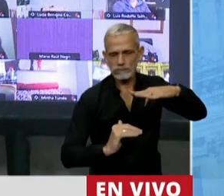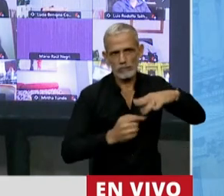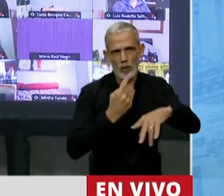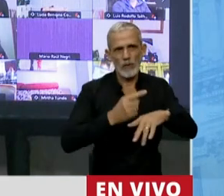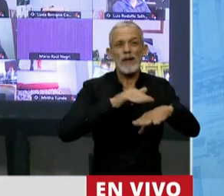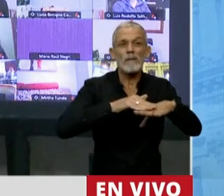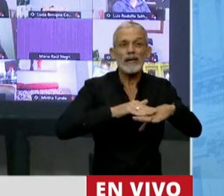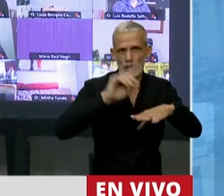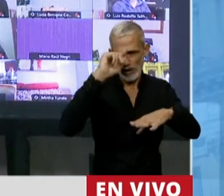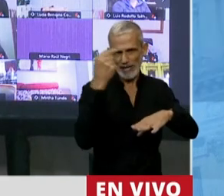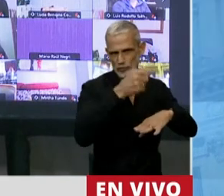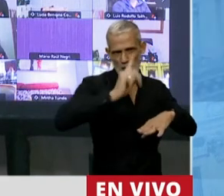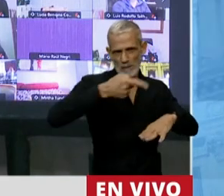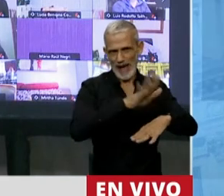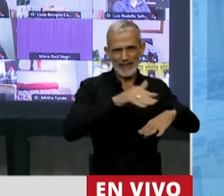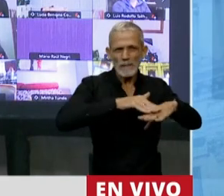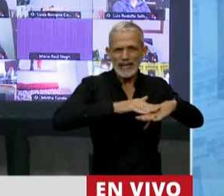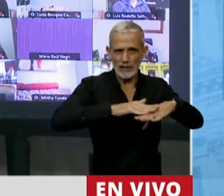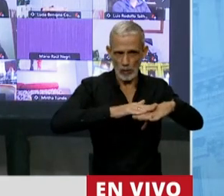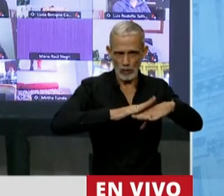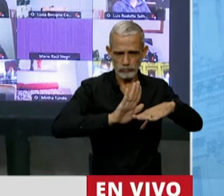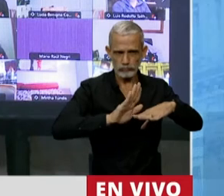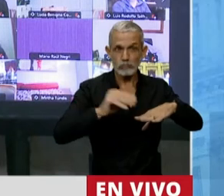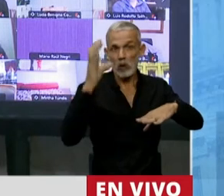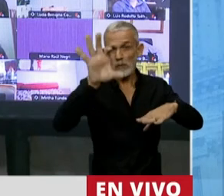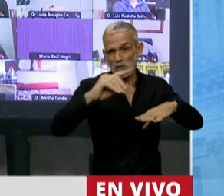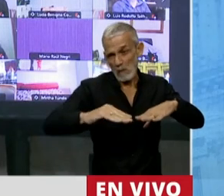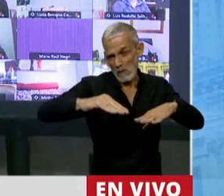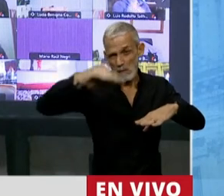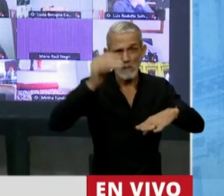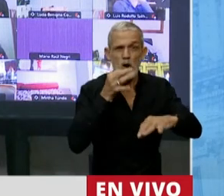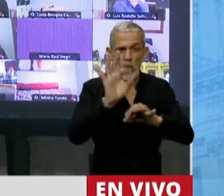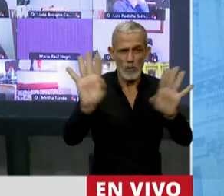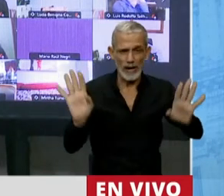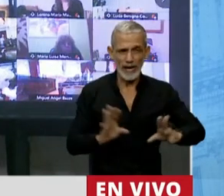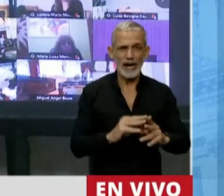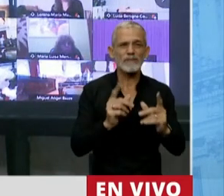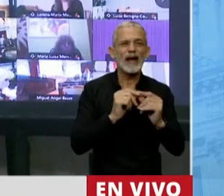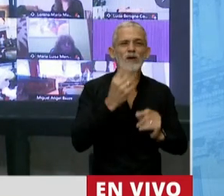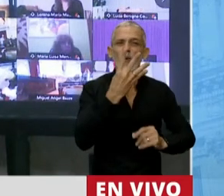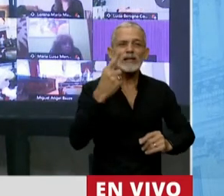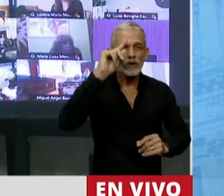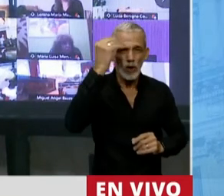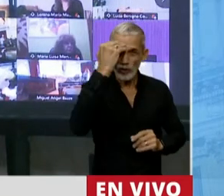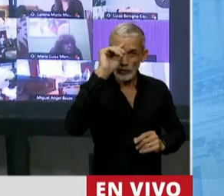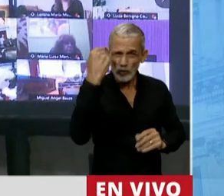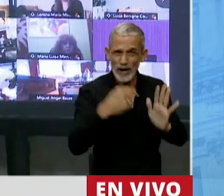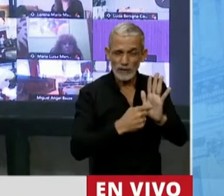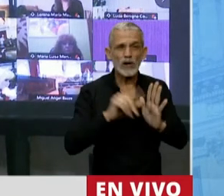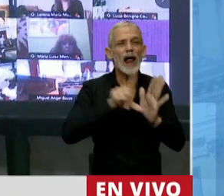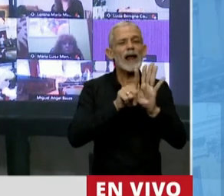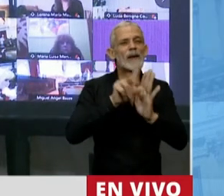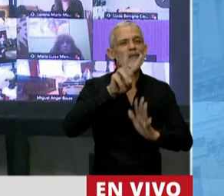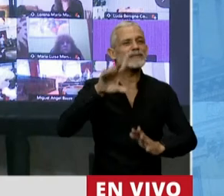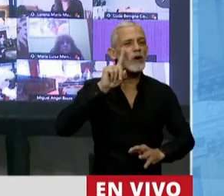por la Nación. En cumplimiento del último párrafo del artículo 41 de la Constitución Nacional, la Nación dictó la ley 25